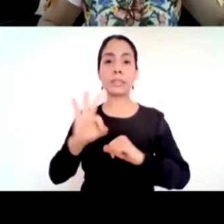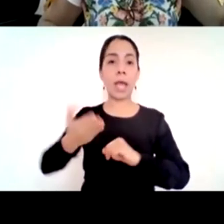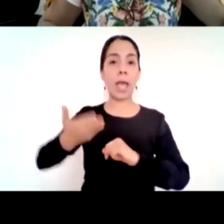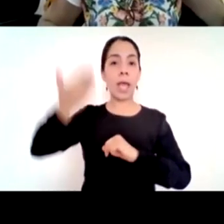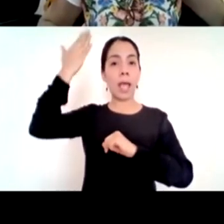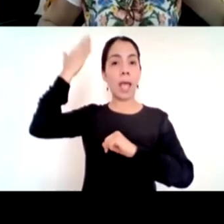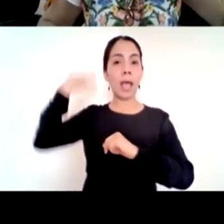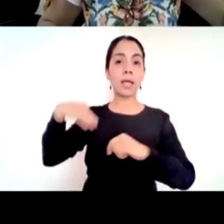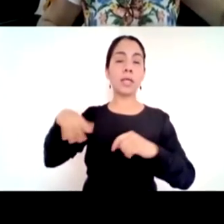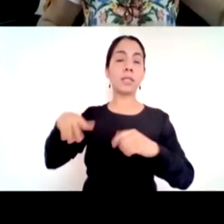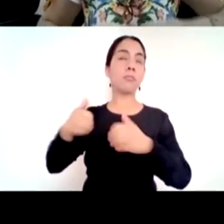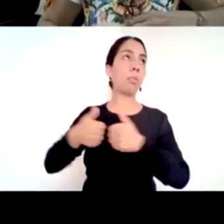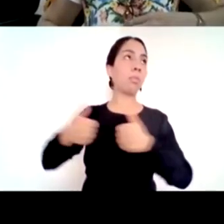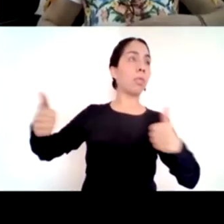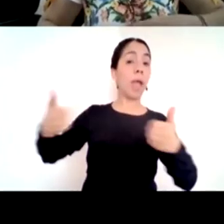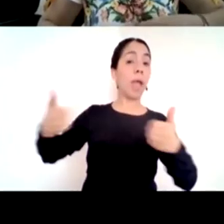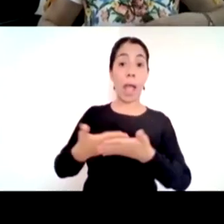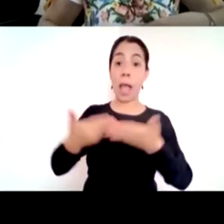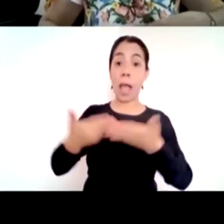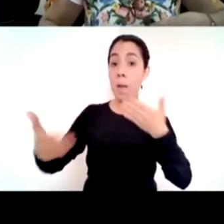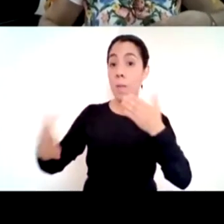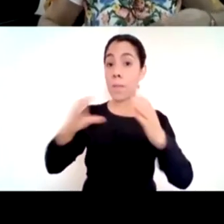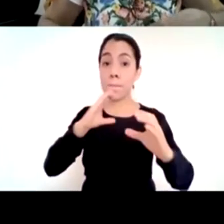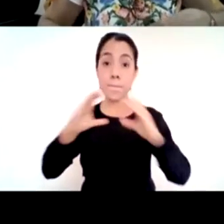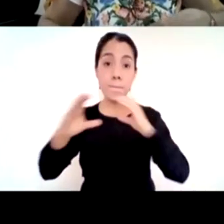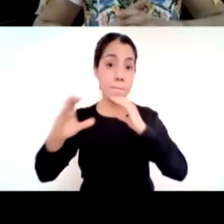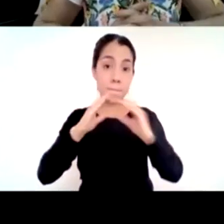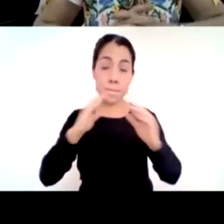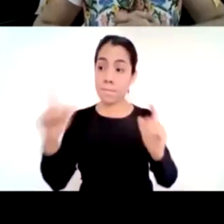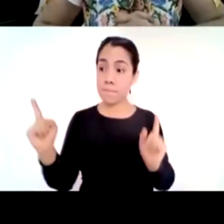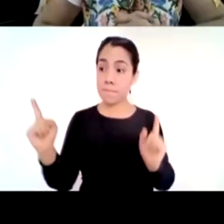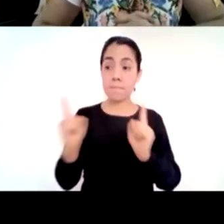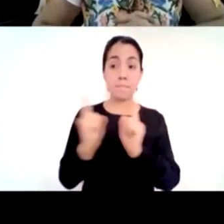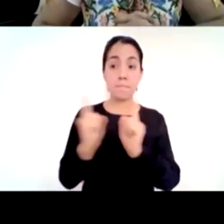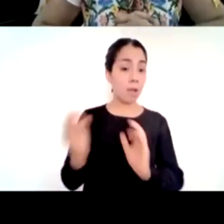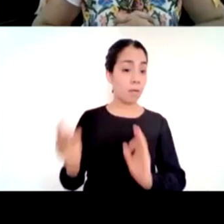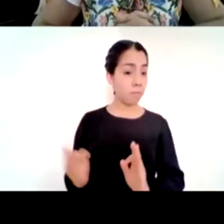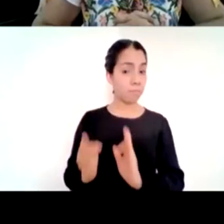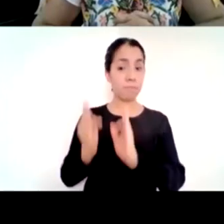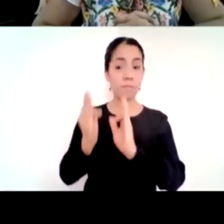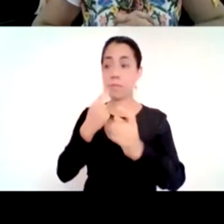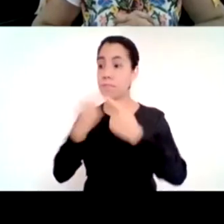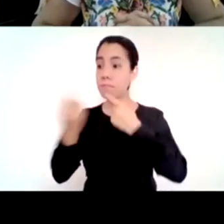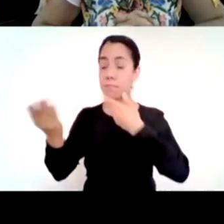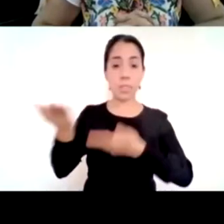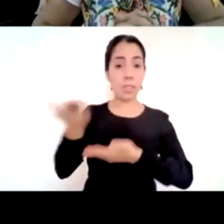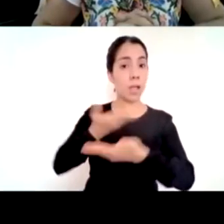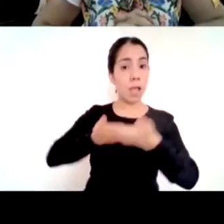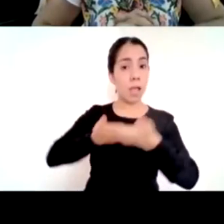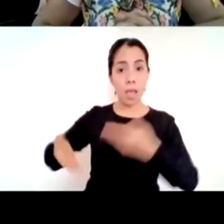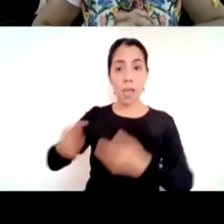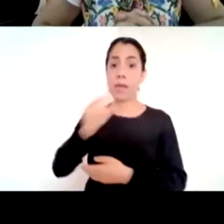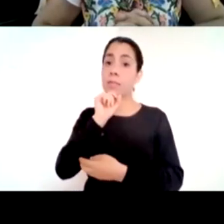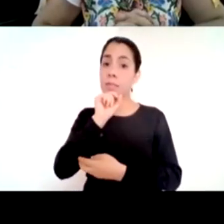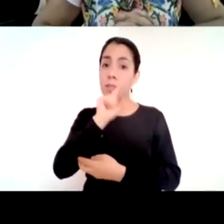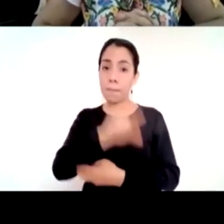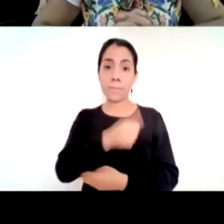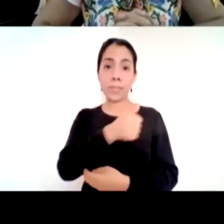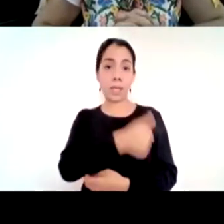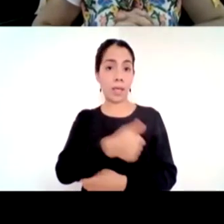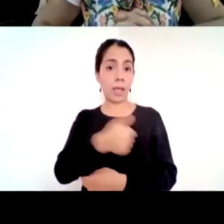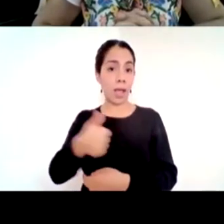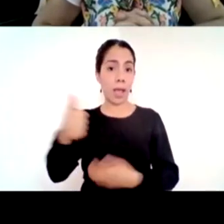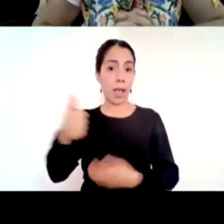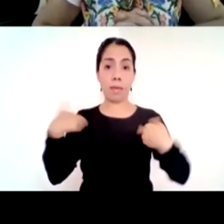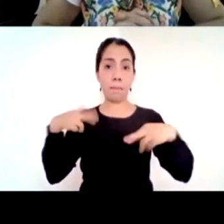en permitirle a los docentes hacerse cargo aportar con estos cuadernillos que se inventaron en ocho